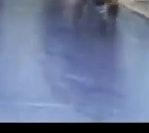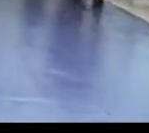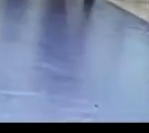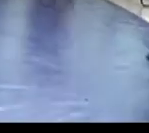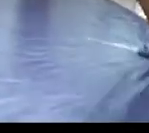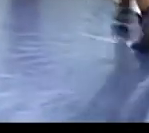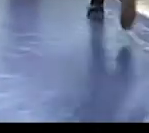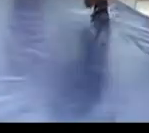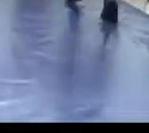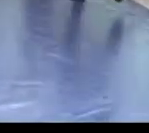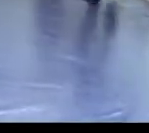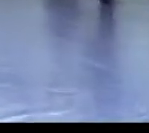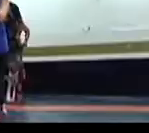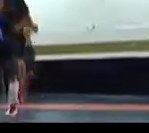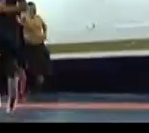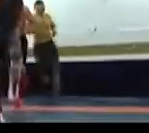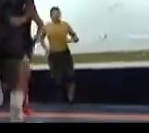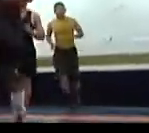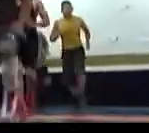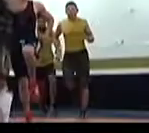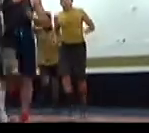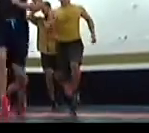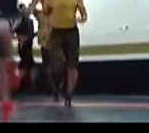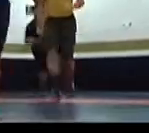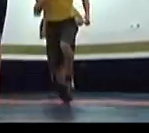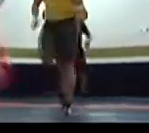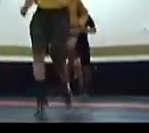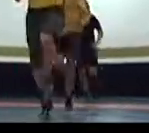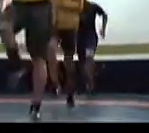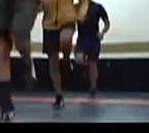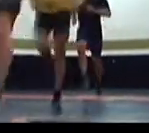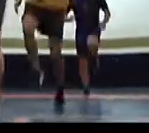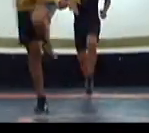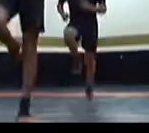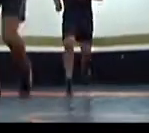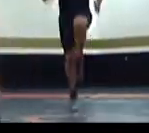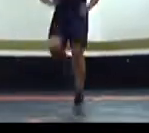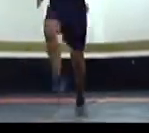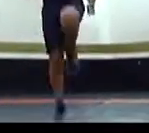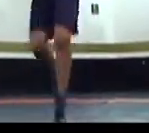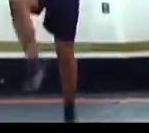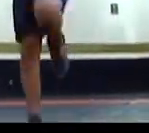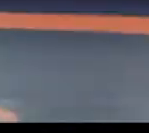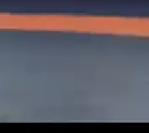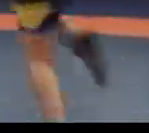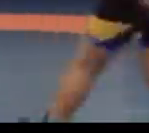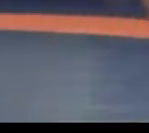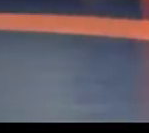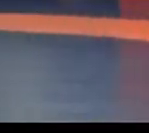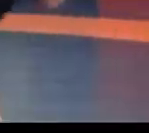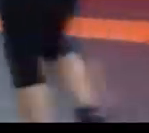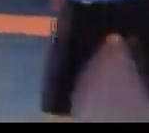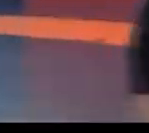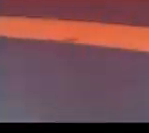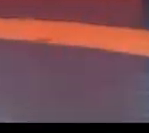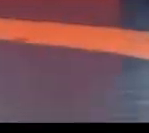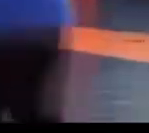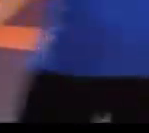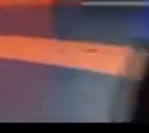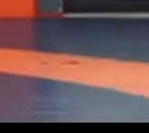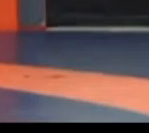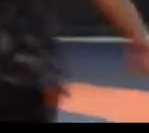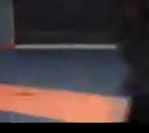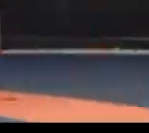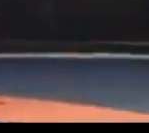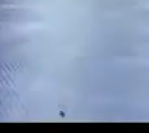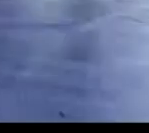estudiante de ciencias políticas y administración pública en la UNAM Selma Isabel Rojas Mondragón practica lucha desde el bachillerato y gracias a